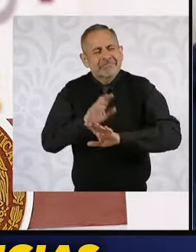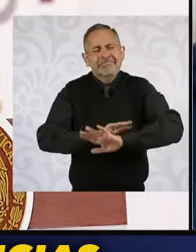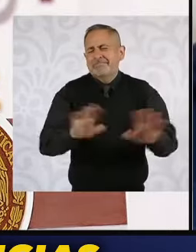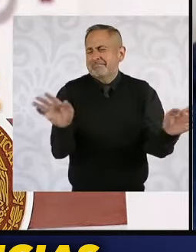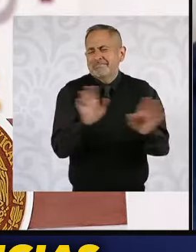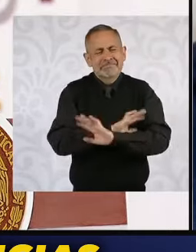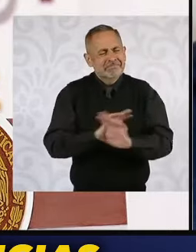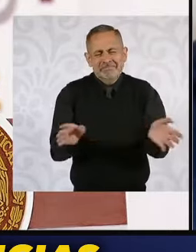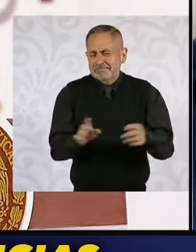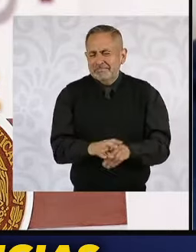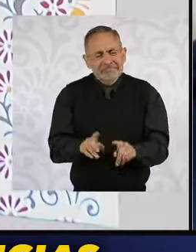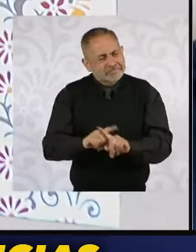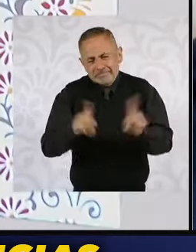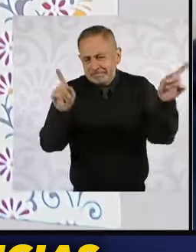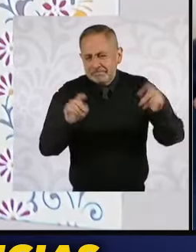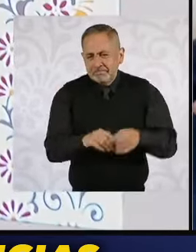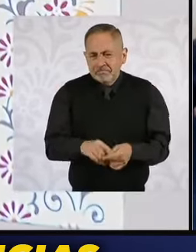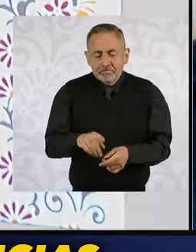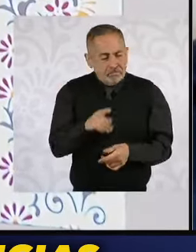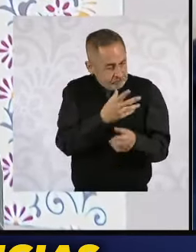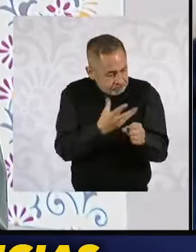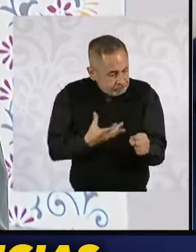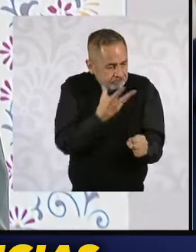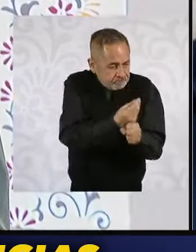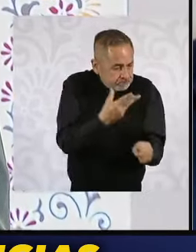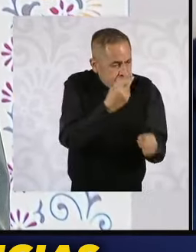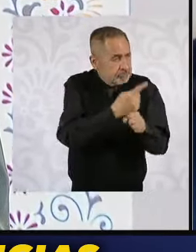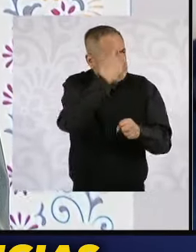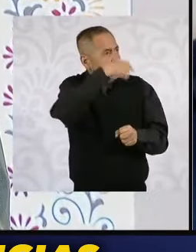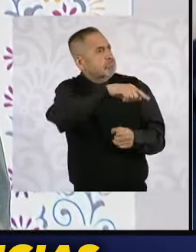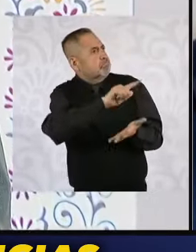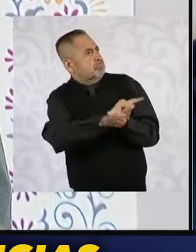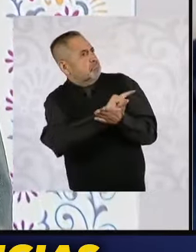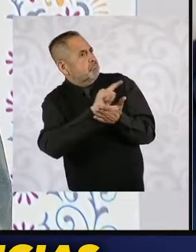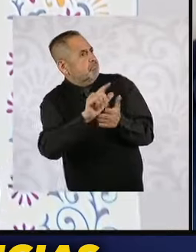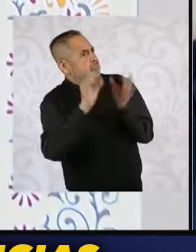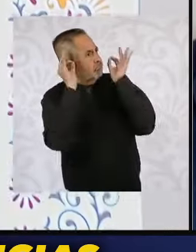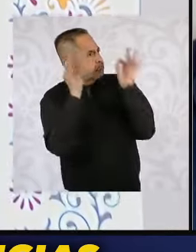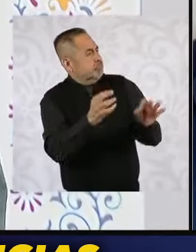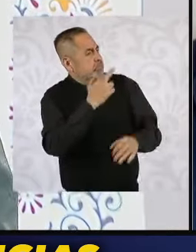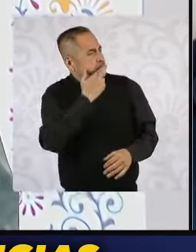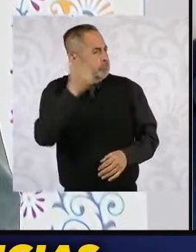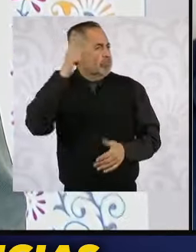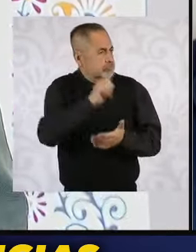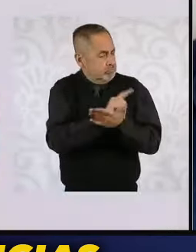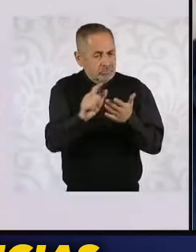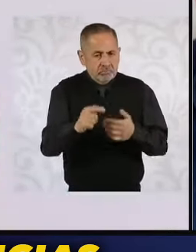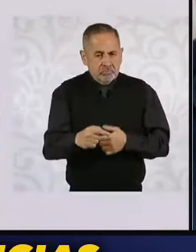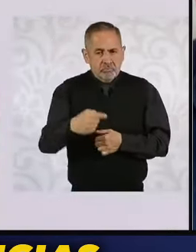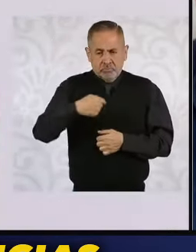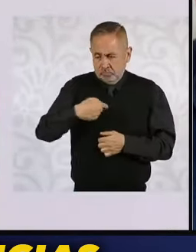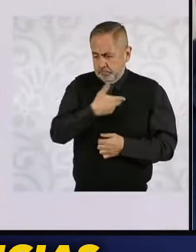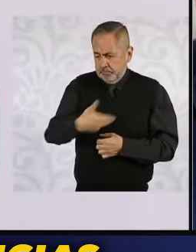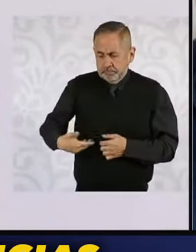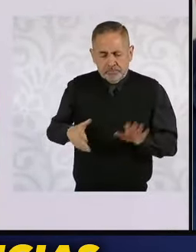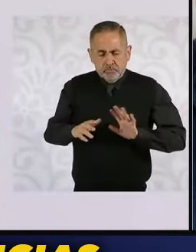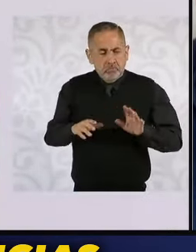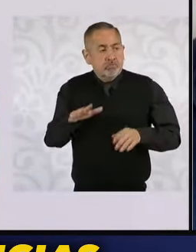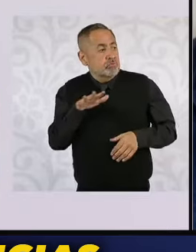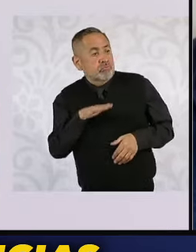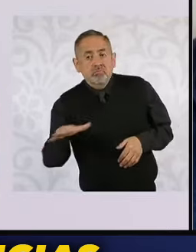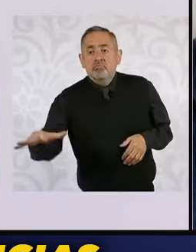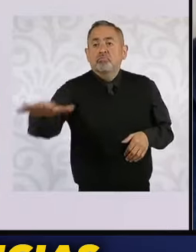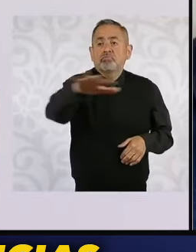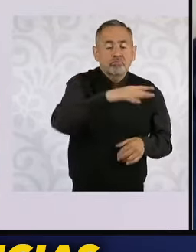lo que vamos a hacer es sanear el Poder Judicial, y no digo nosotros como Ejecutivo, sino el